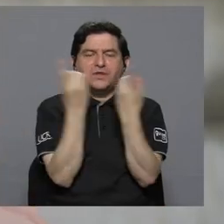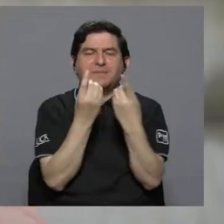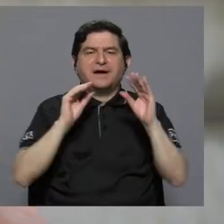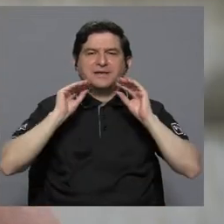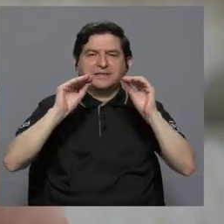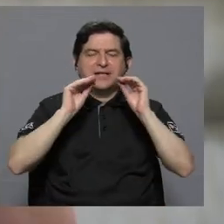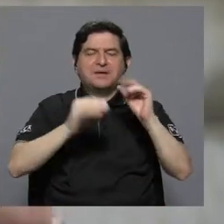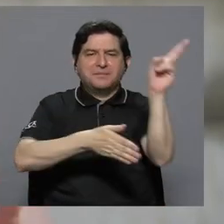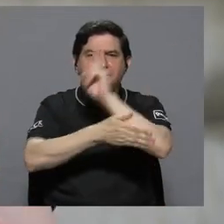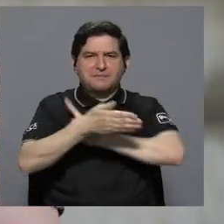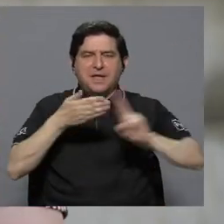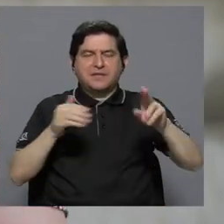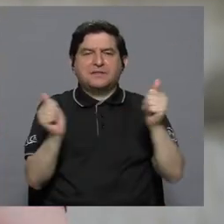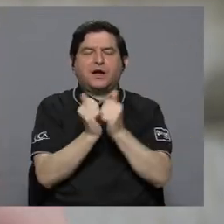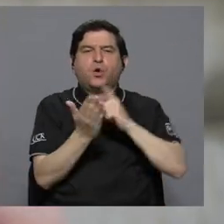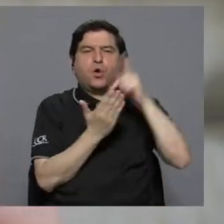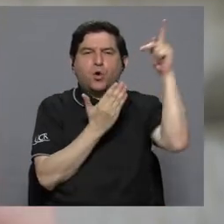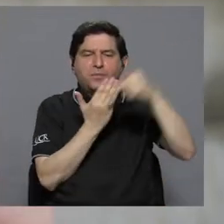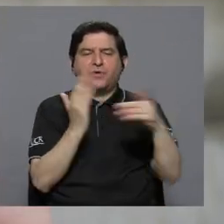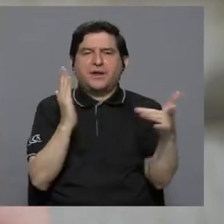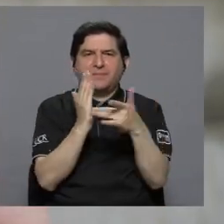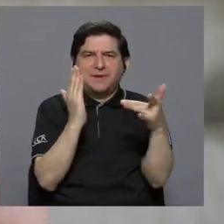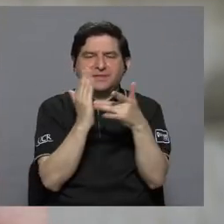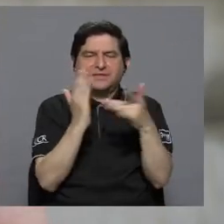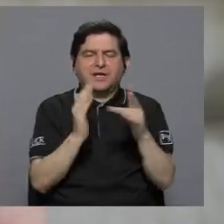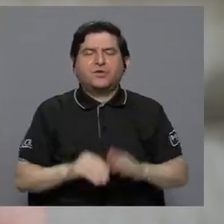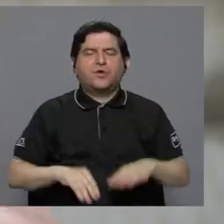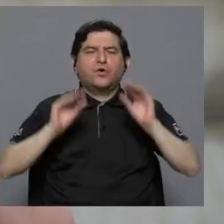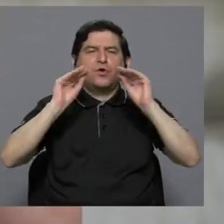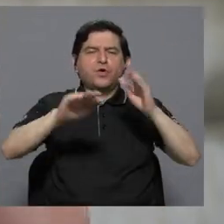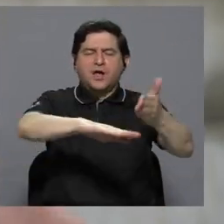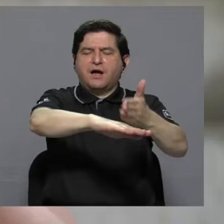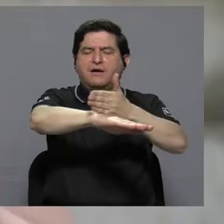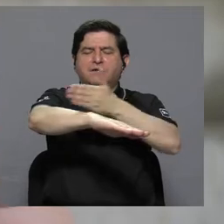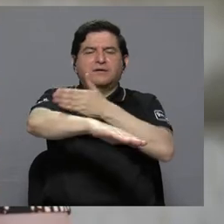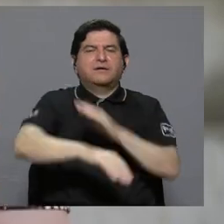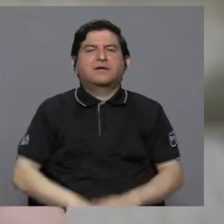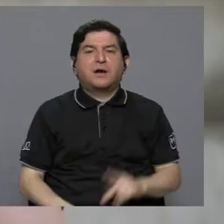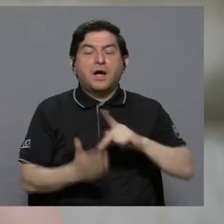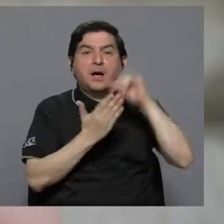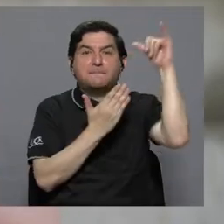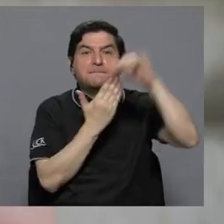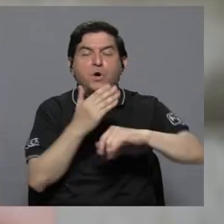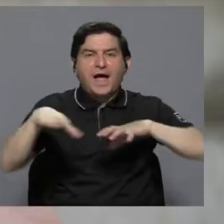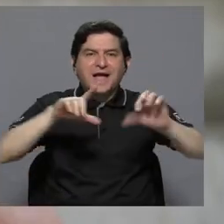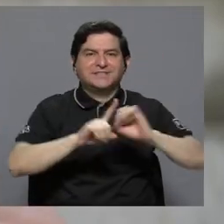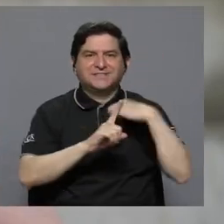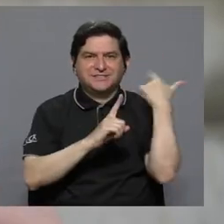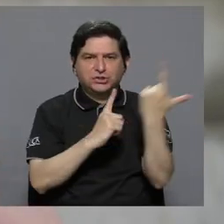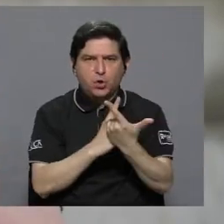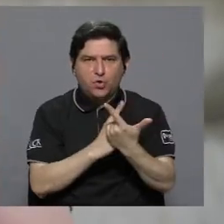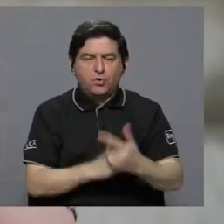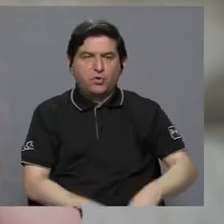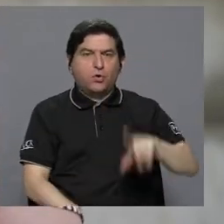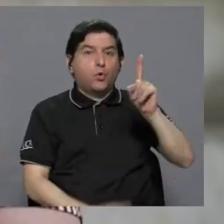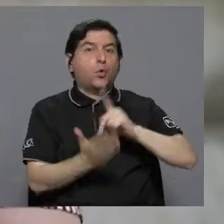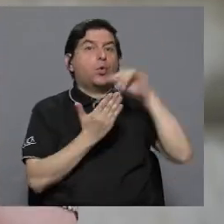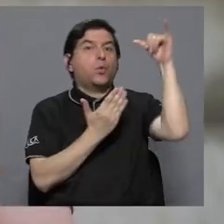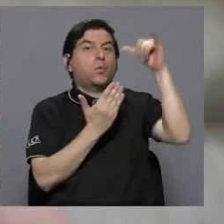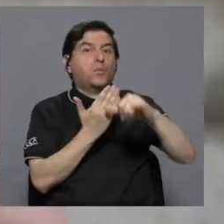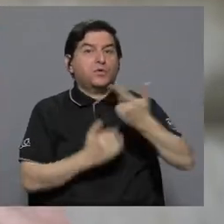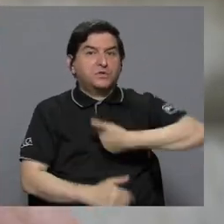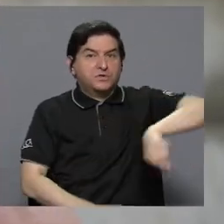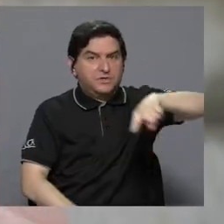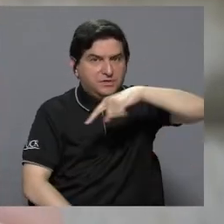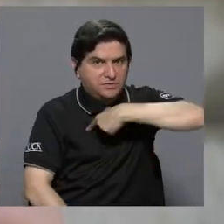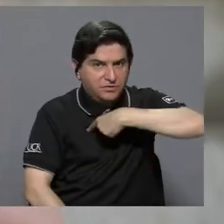Docencia Universitaria, con el Programa de Tecnologías Educativas Avanzadas, con proyectos de acción social. Y uno de los proyectos que para